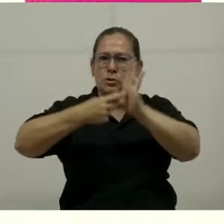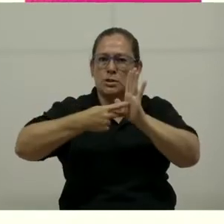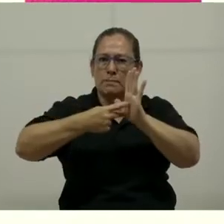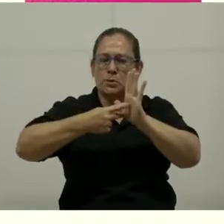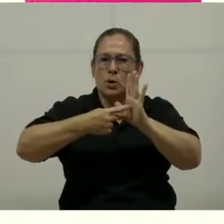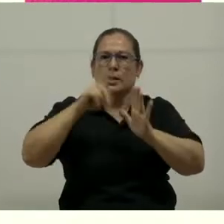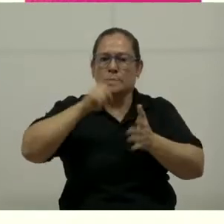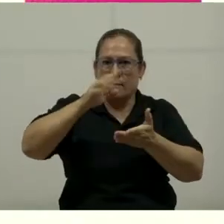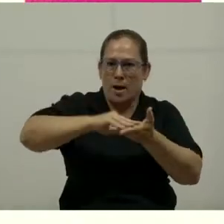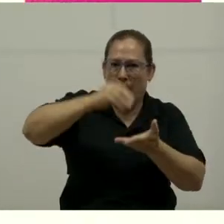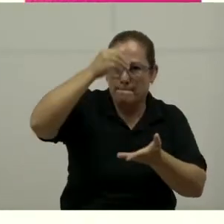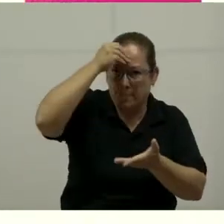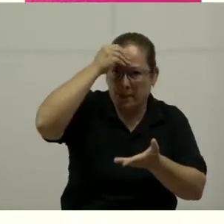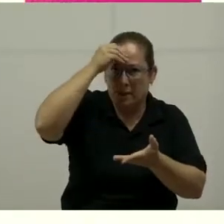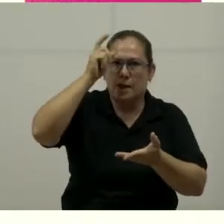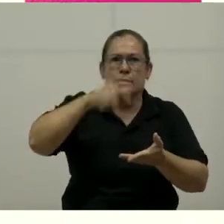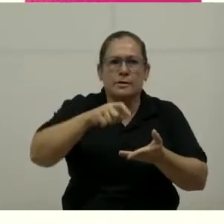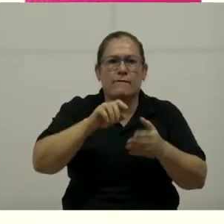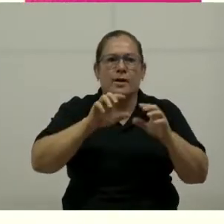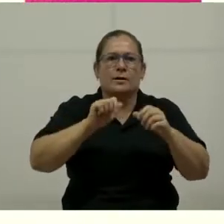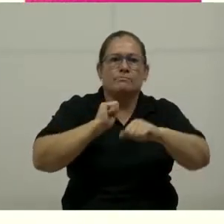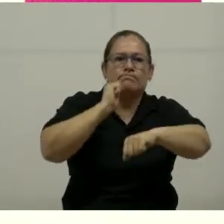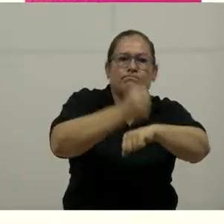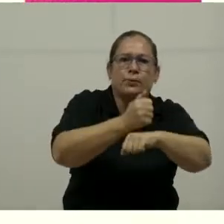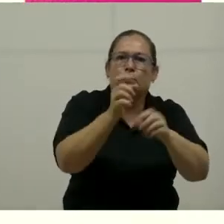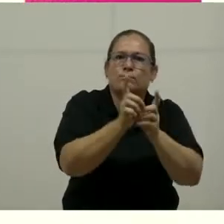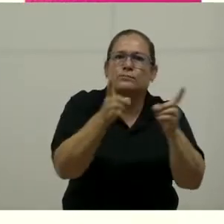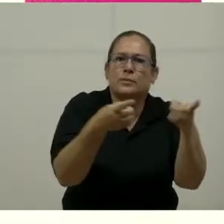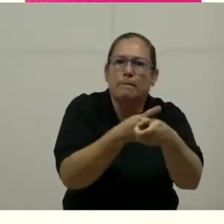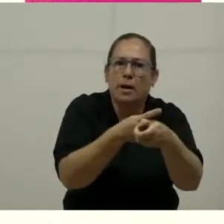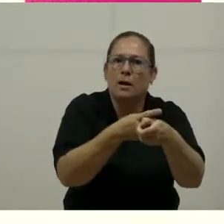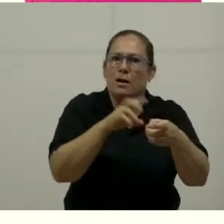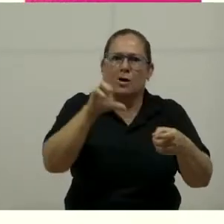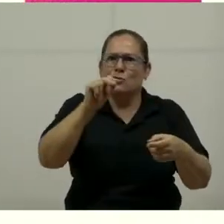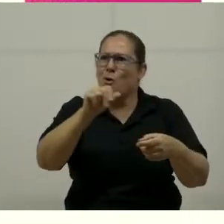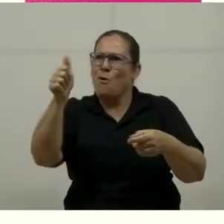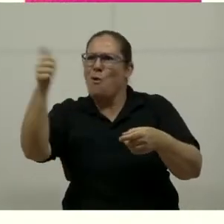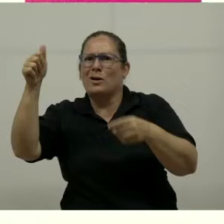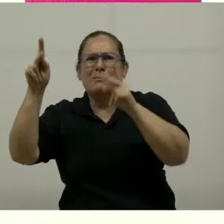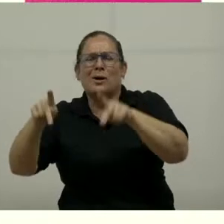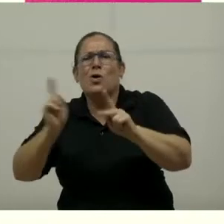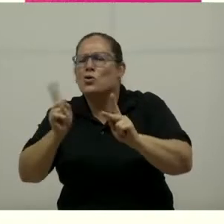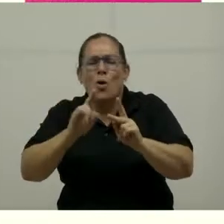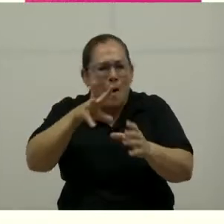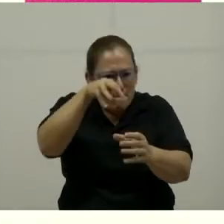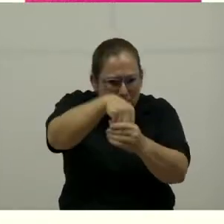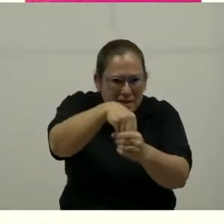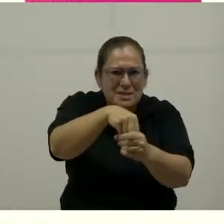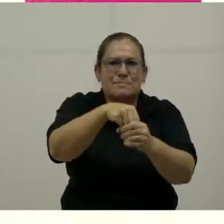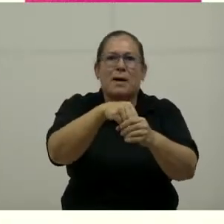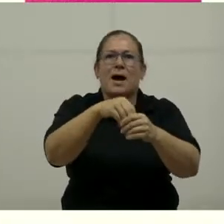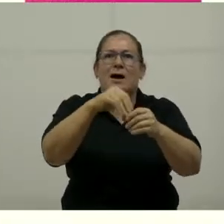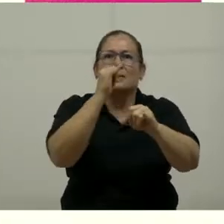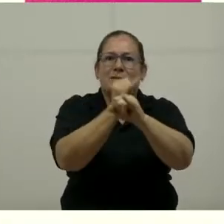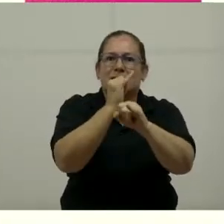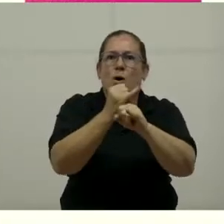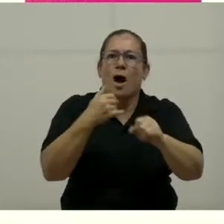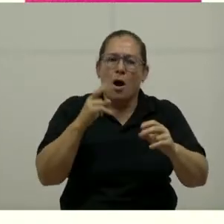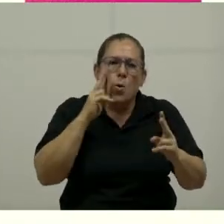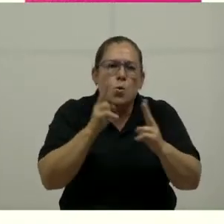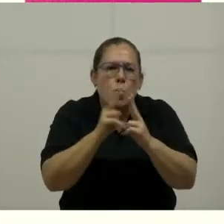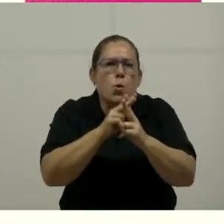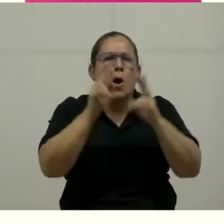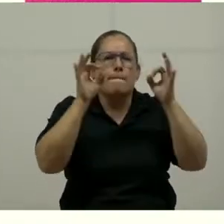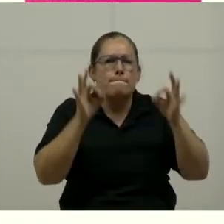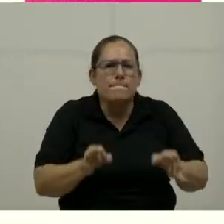hay que atenderlo y para eso hay que crear una unidad. Y no hace falta traer más gente. Dentro de la institución tenemos gente que conoce y que perfectamente